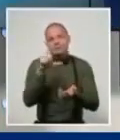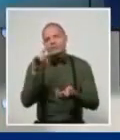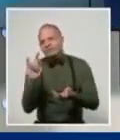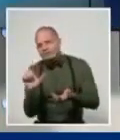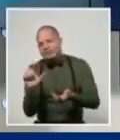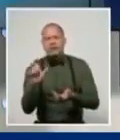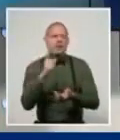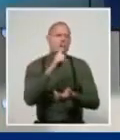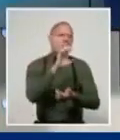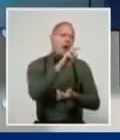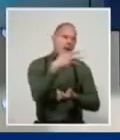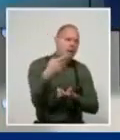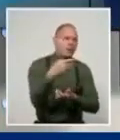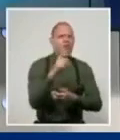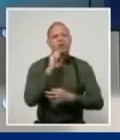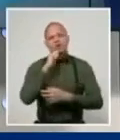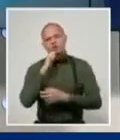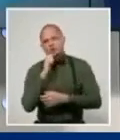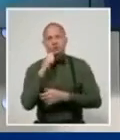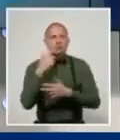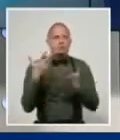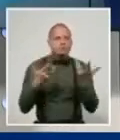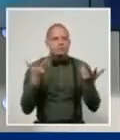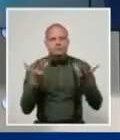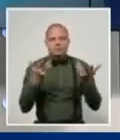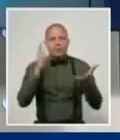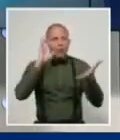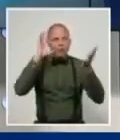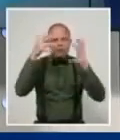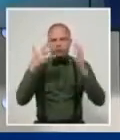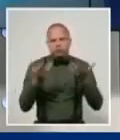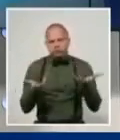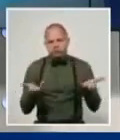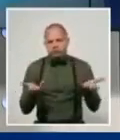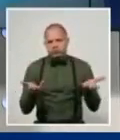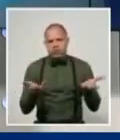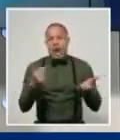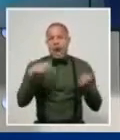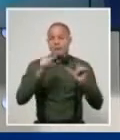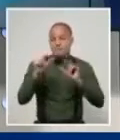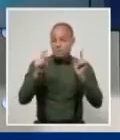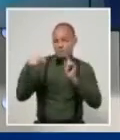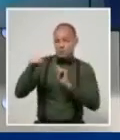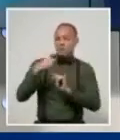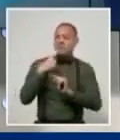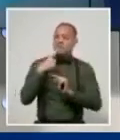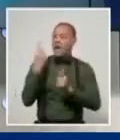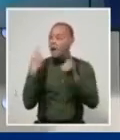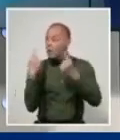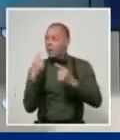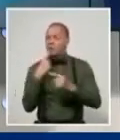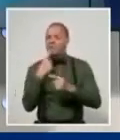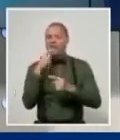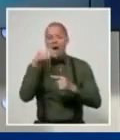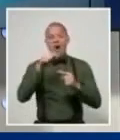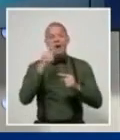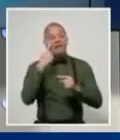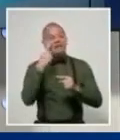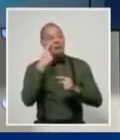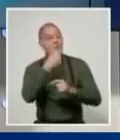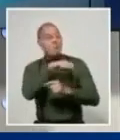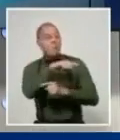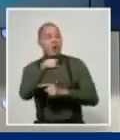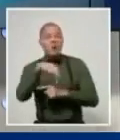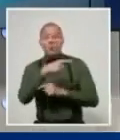al comercio minorista en MLC la creación de brechas sociales en el consumo. Ah. Pero los economistas nos